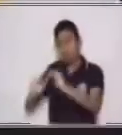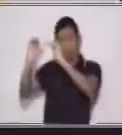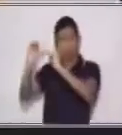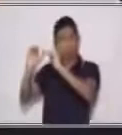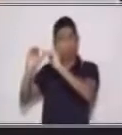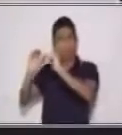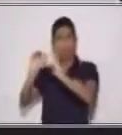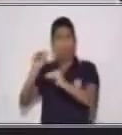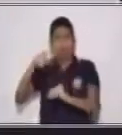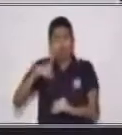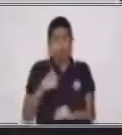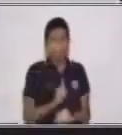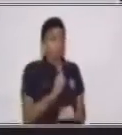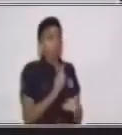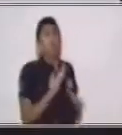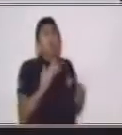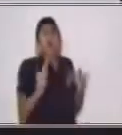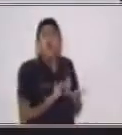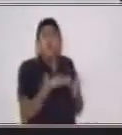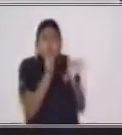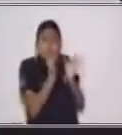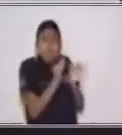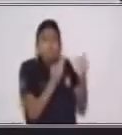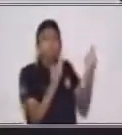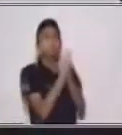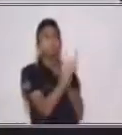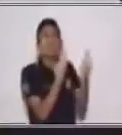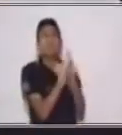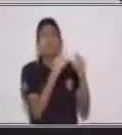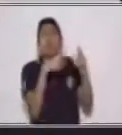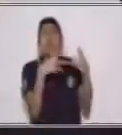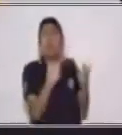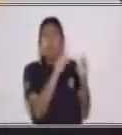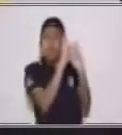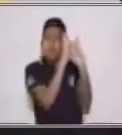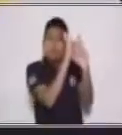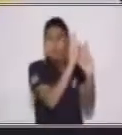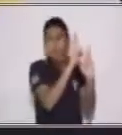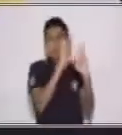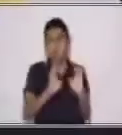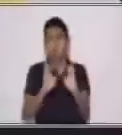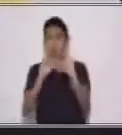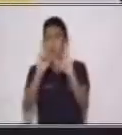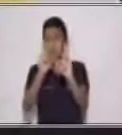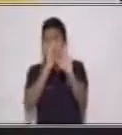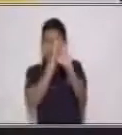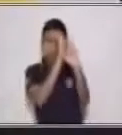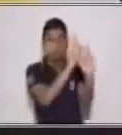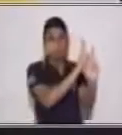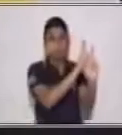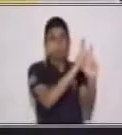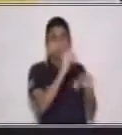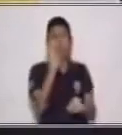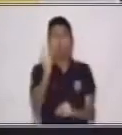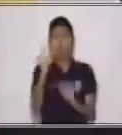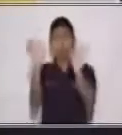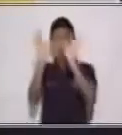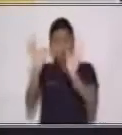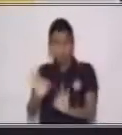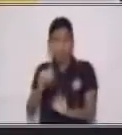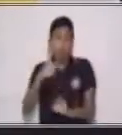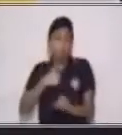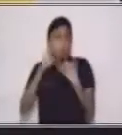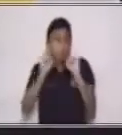debemos de tratarlos con mucho amor y respeto. una forma de manifestar que nosotros los